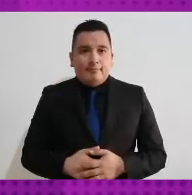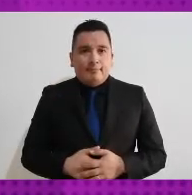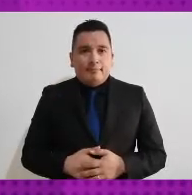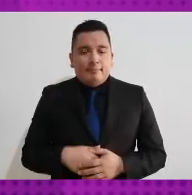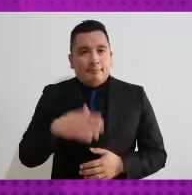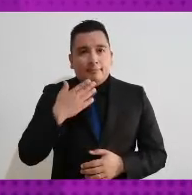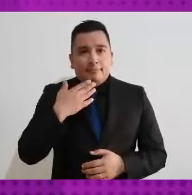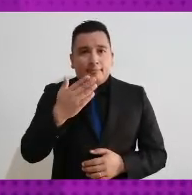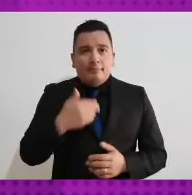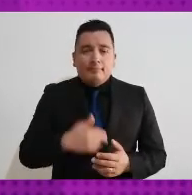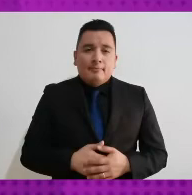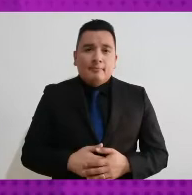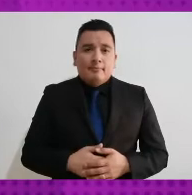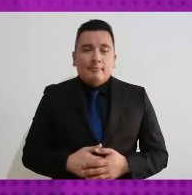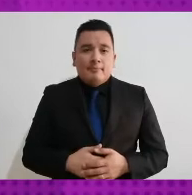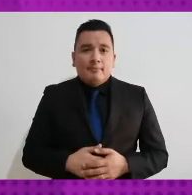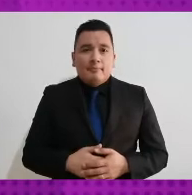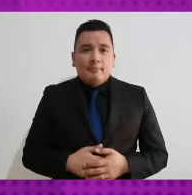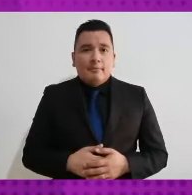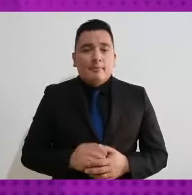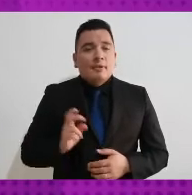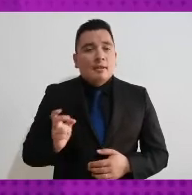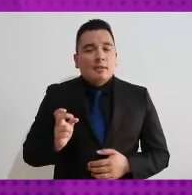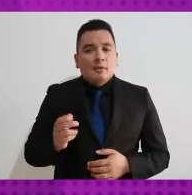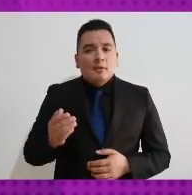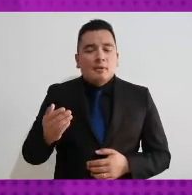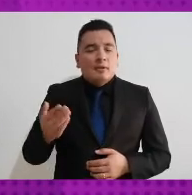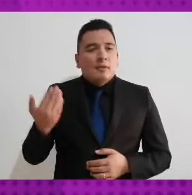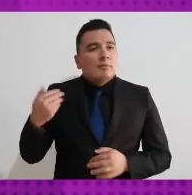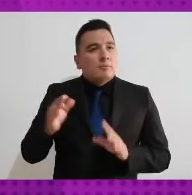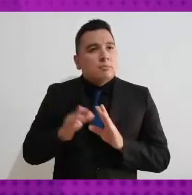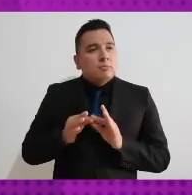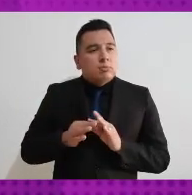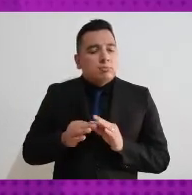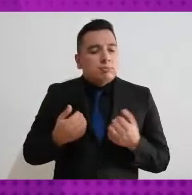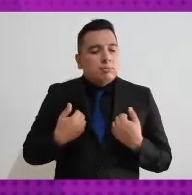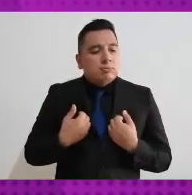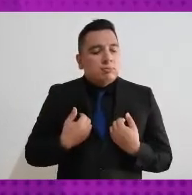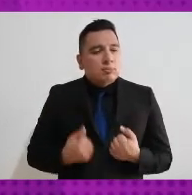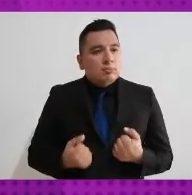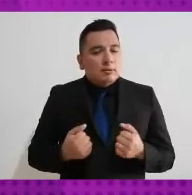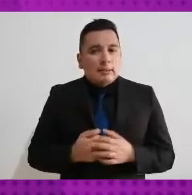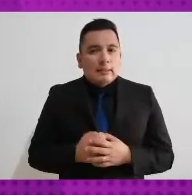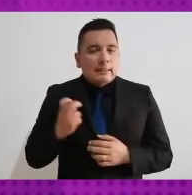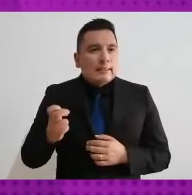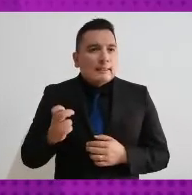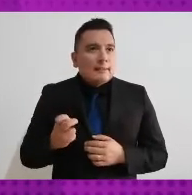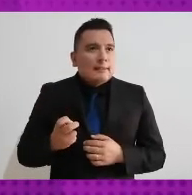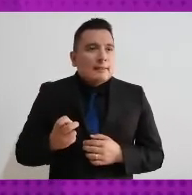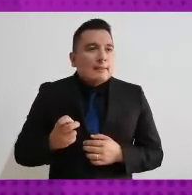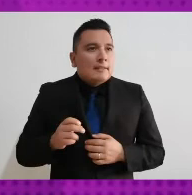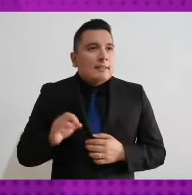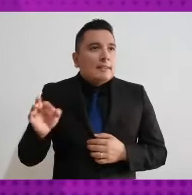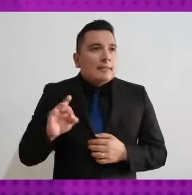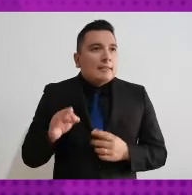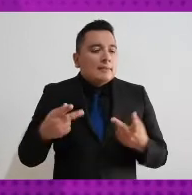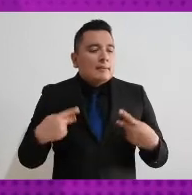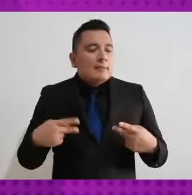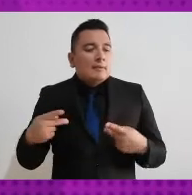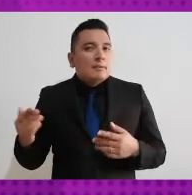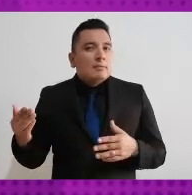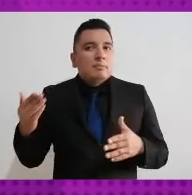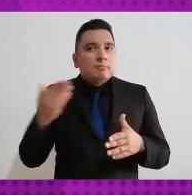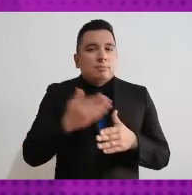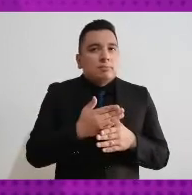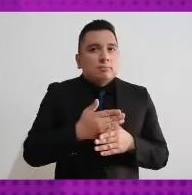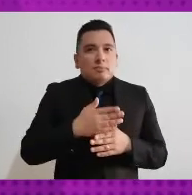ok entonces como bien lo mencionas está ligado porque precisamente atiende a esa falta de disponibilidad de la